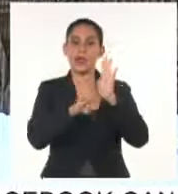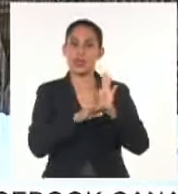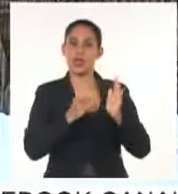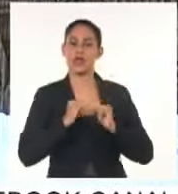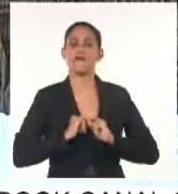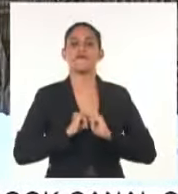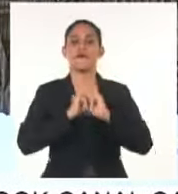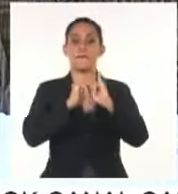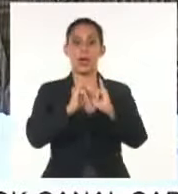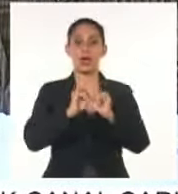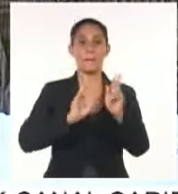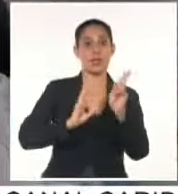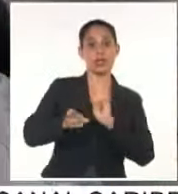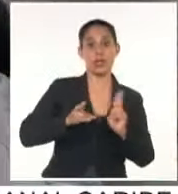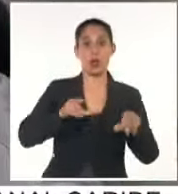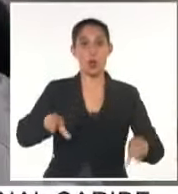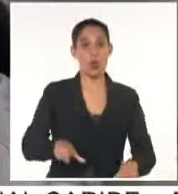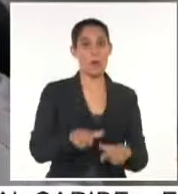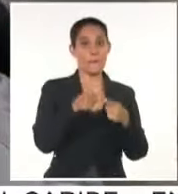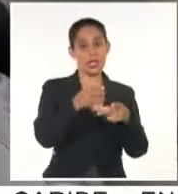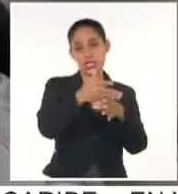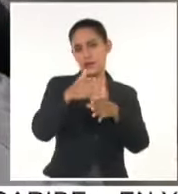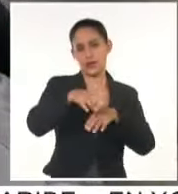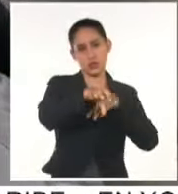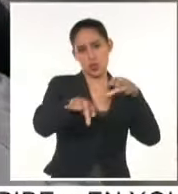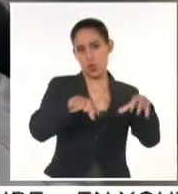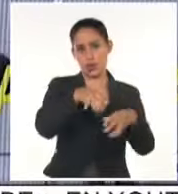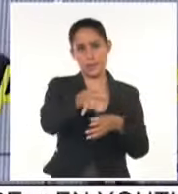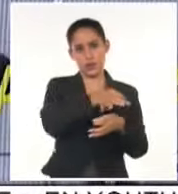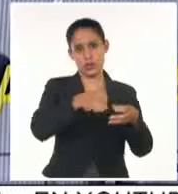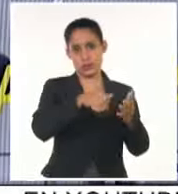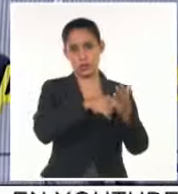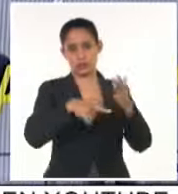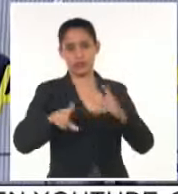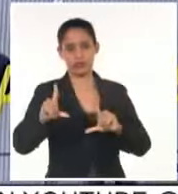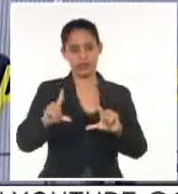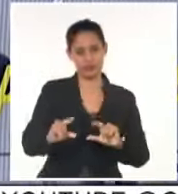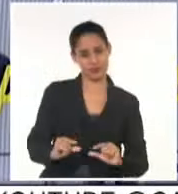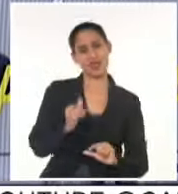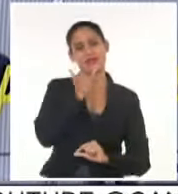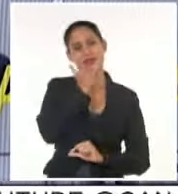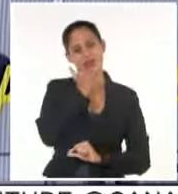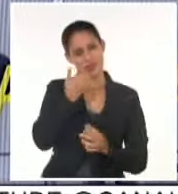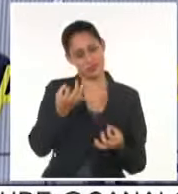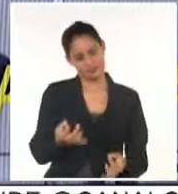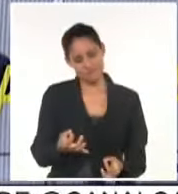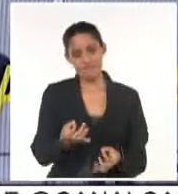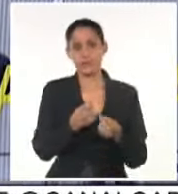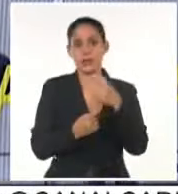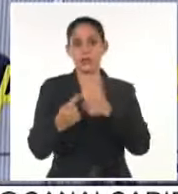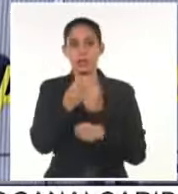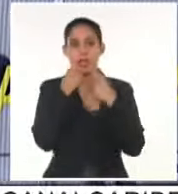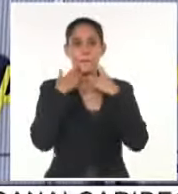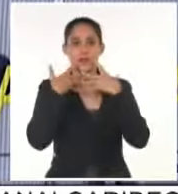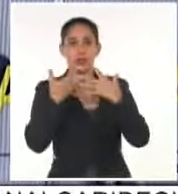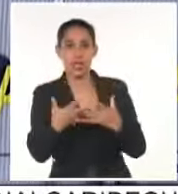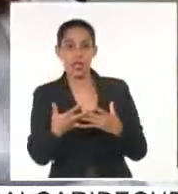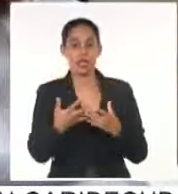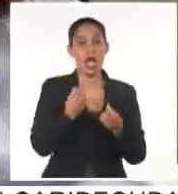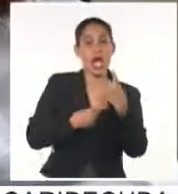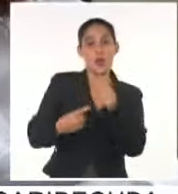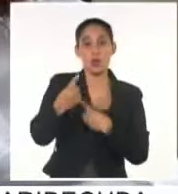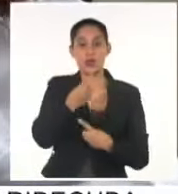adoptado en sus respectivos territorios para minimizar las afectaciones del meteoro. Se refirieron a las acciones relativas a la